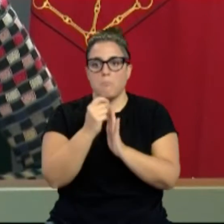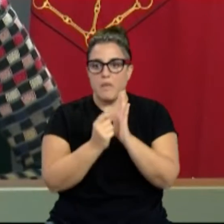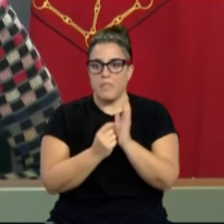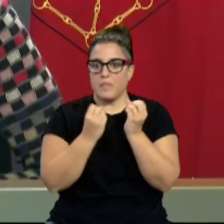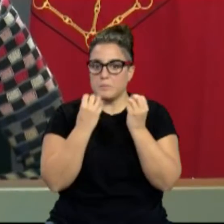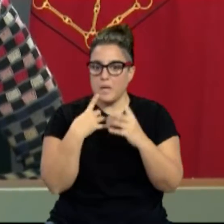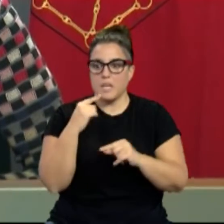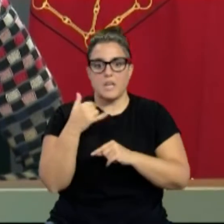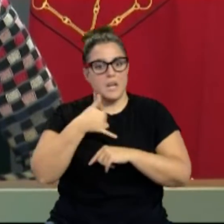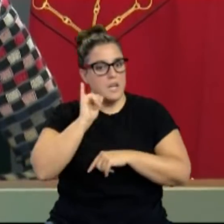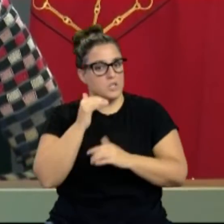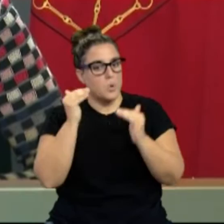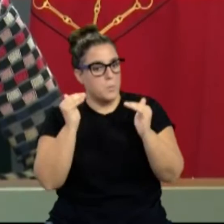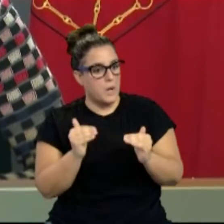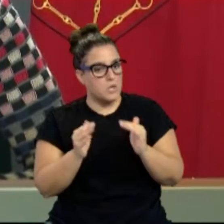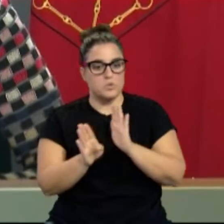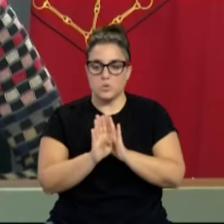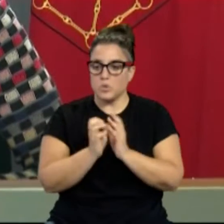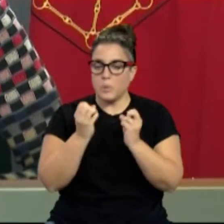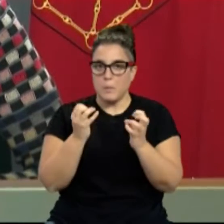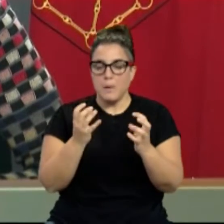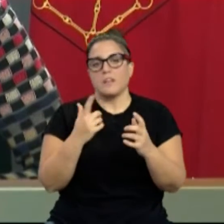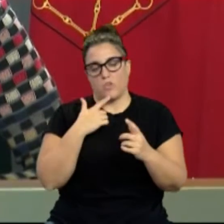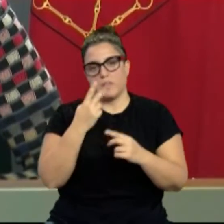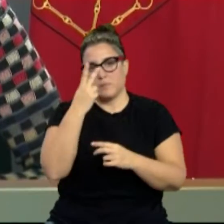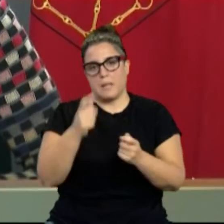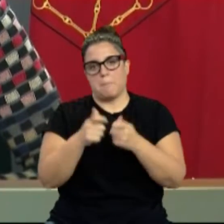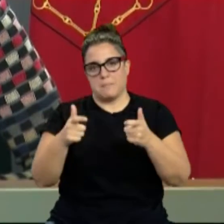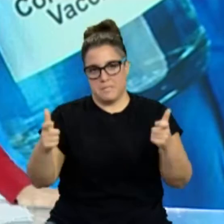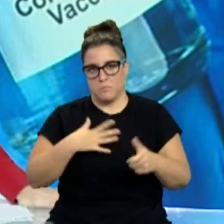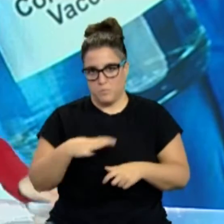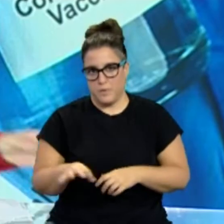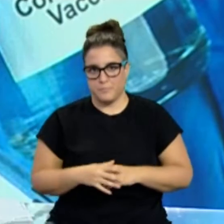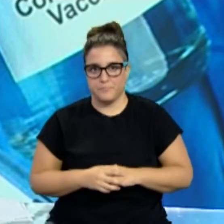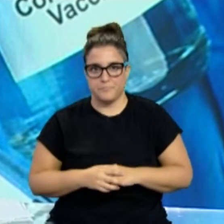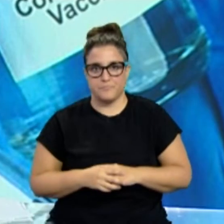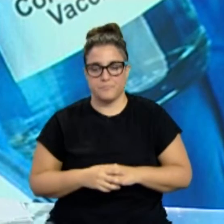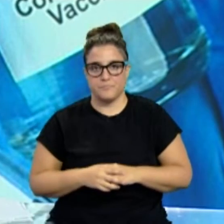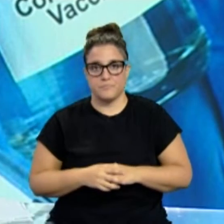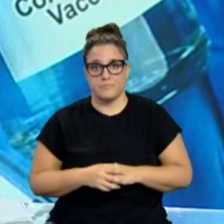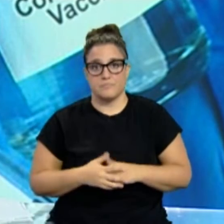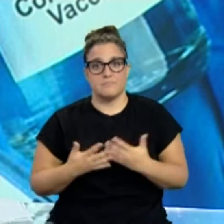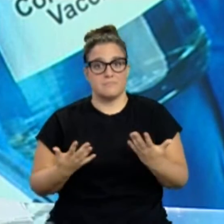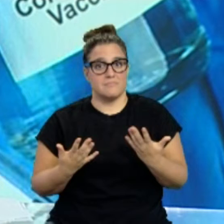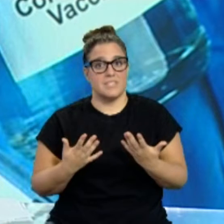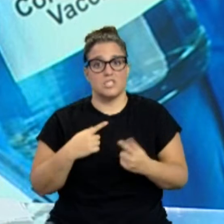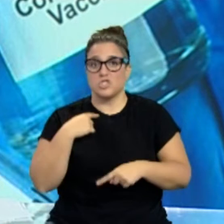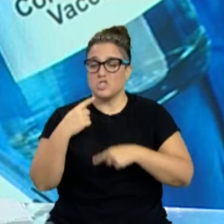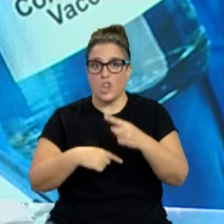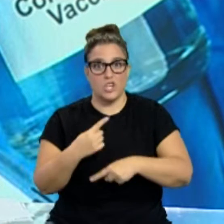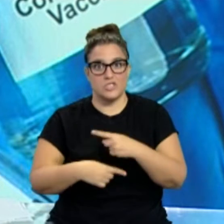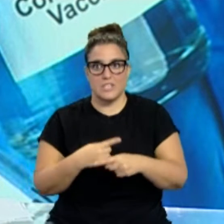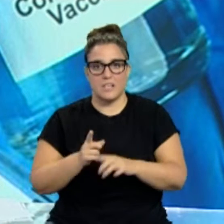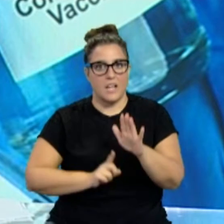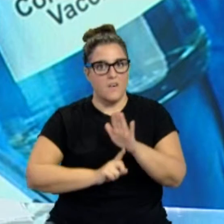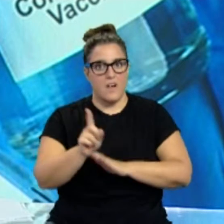incrementan el riesgo de contagio a las personas usuarias. Lo cierto es que cada día conocemos nuevos avances en la lucha contra